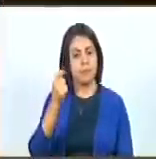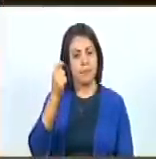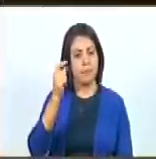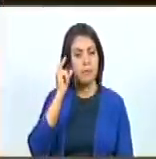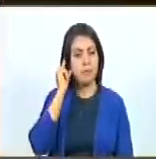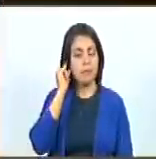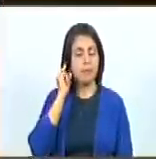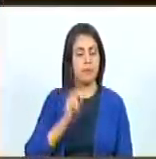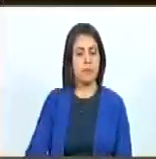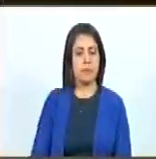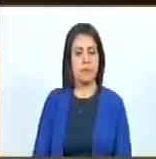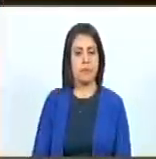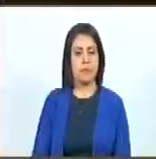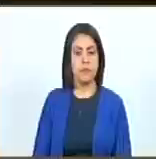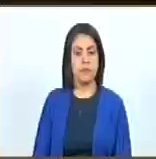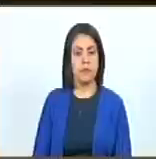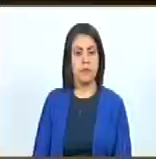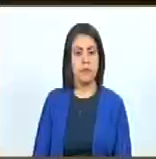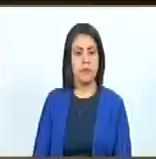Diputada.